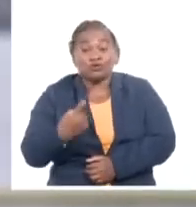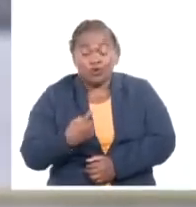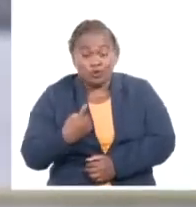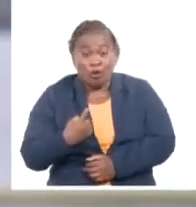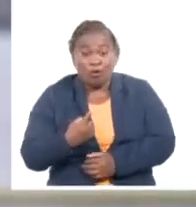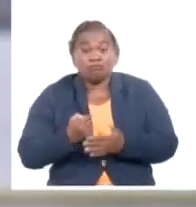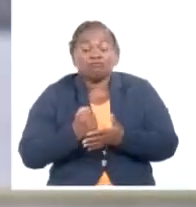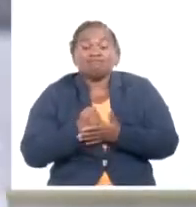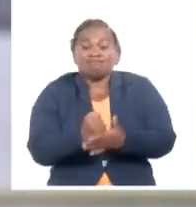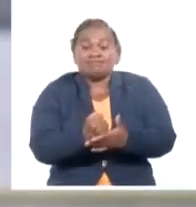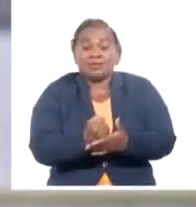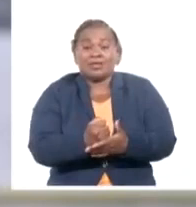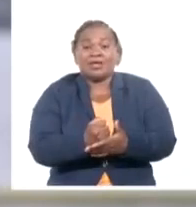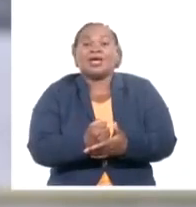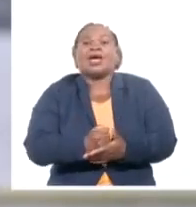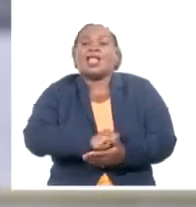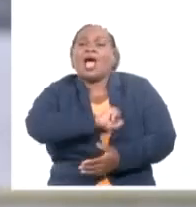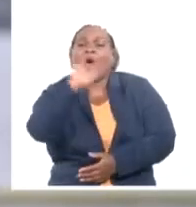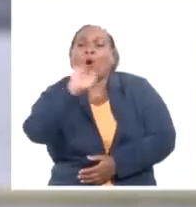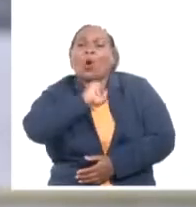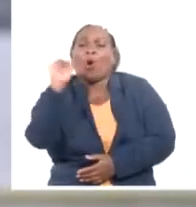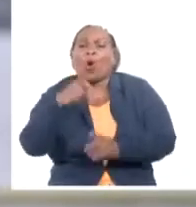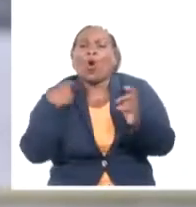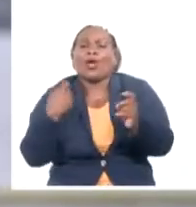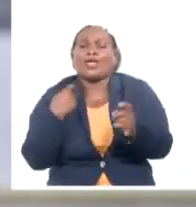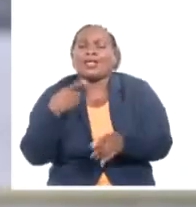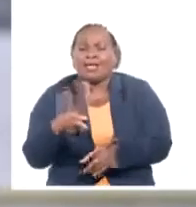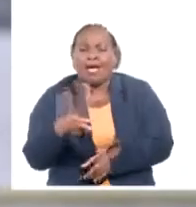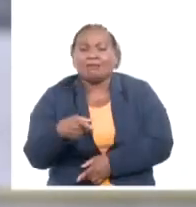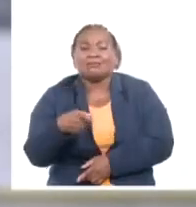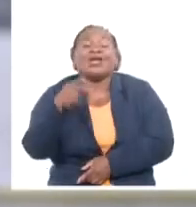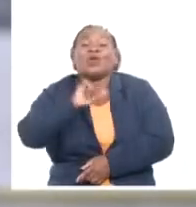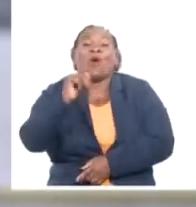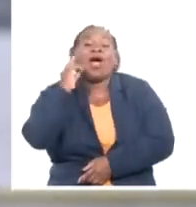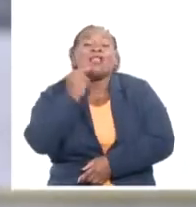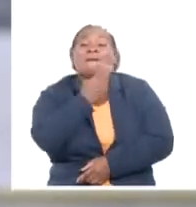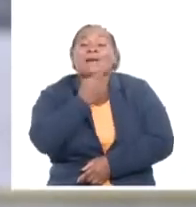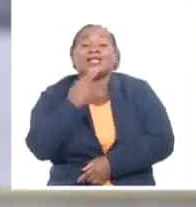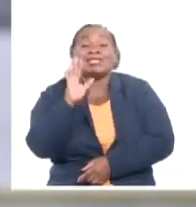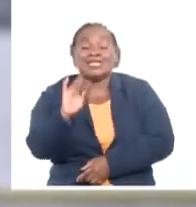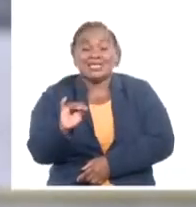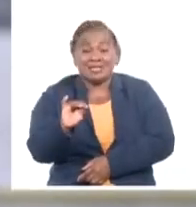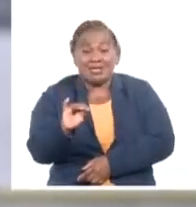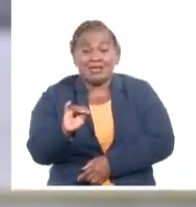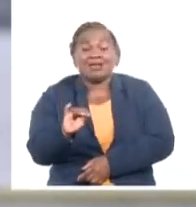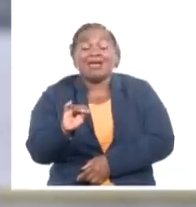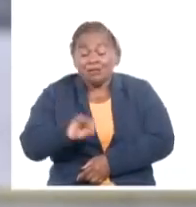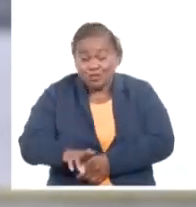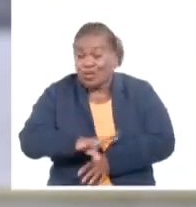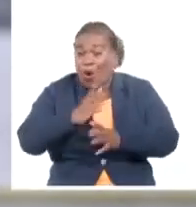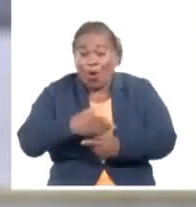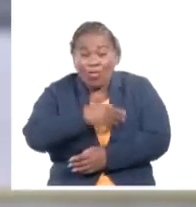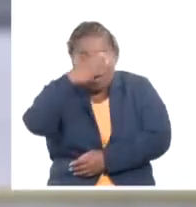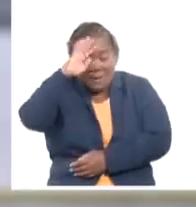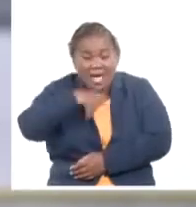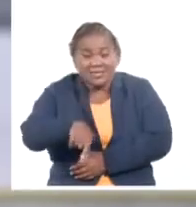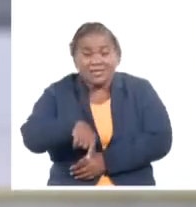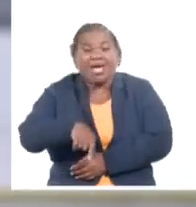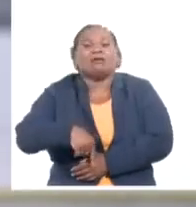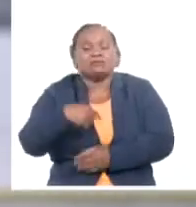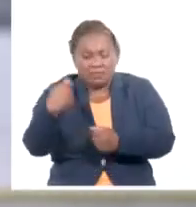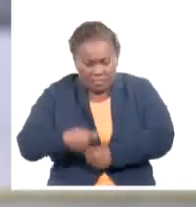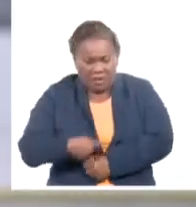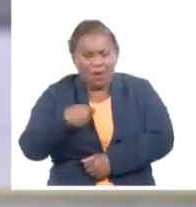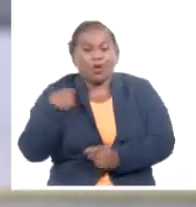de las justas conquistas con la máxima martiana de que el patriotismo es un deber santo cuando se lucha por